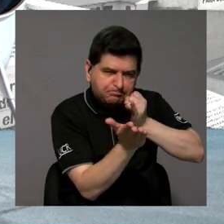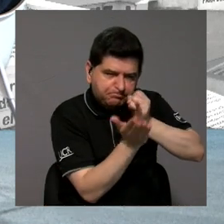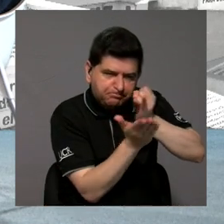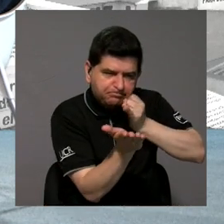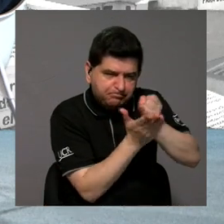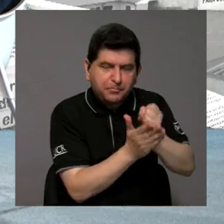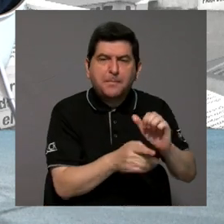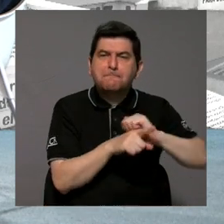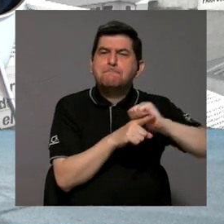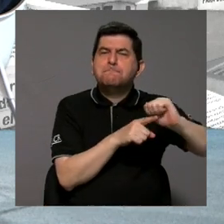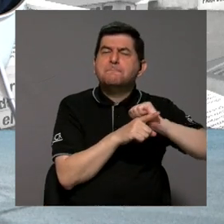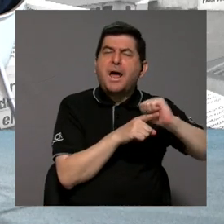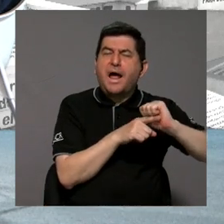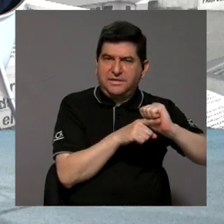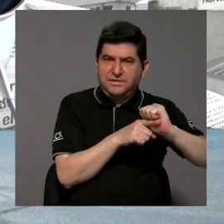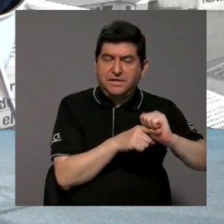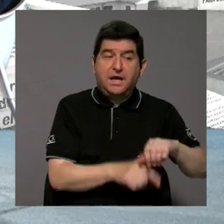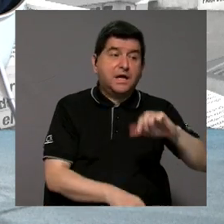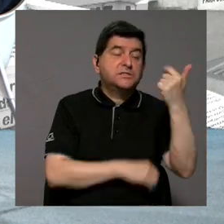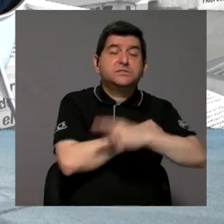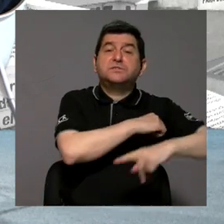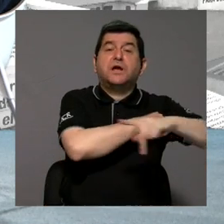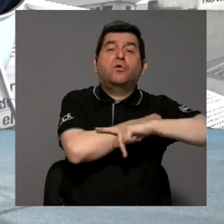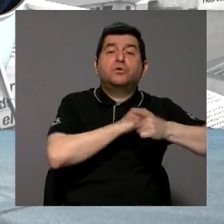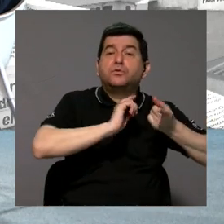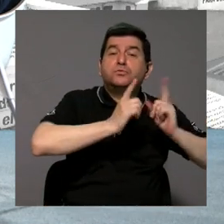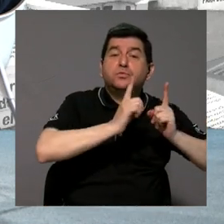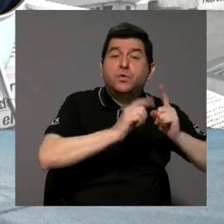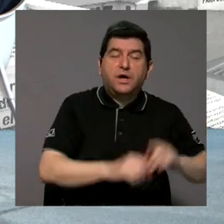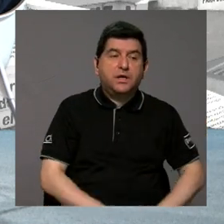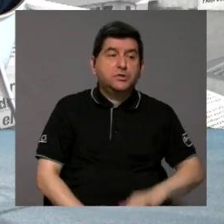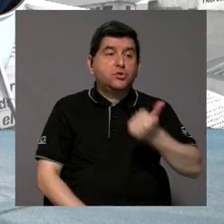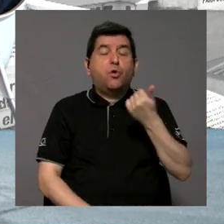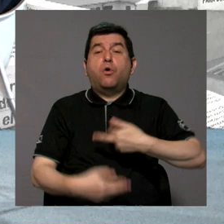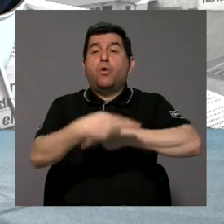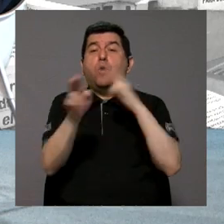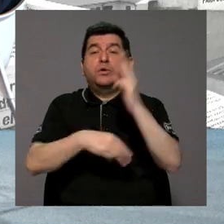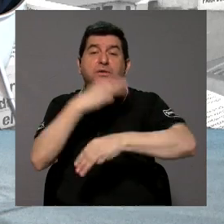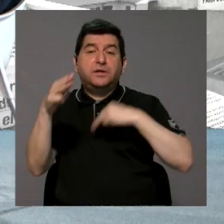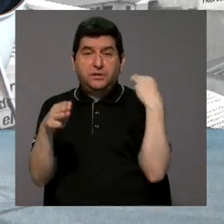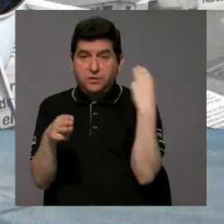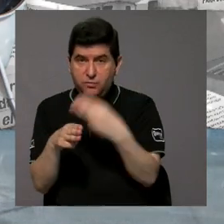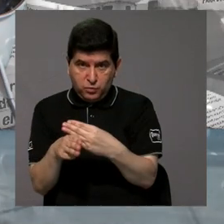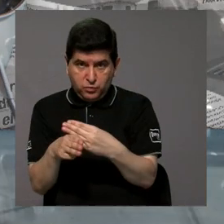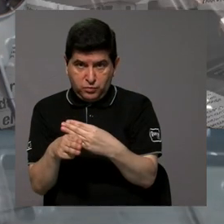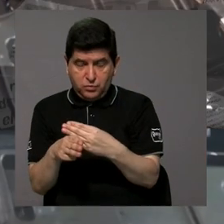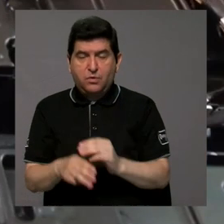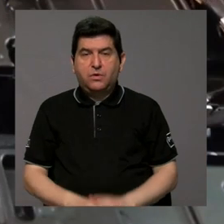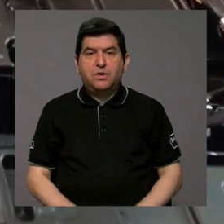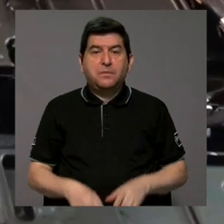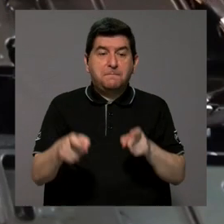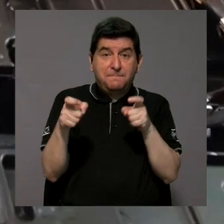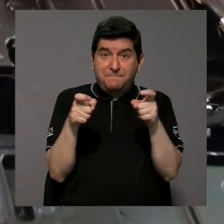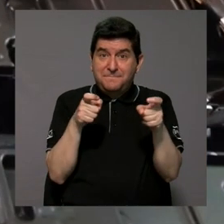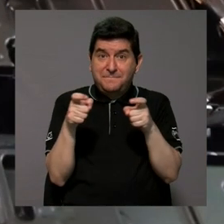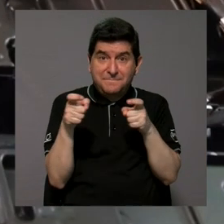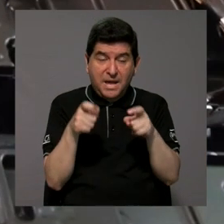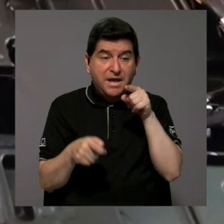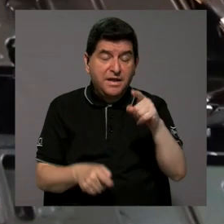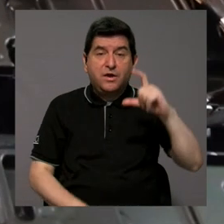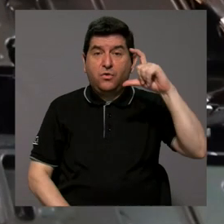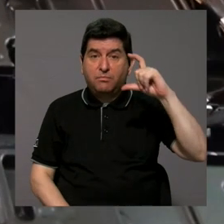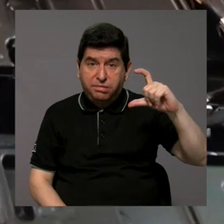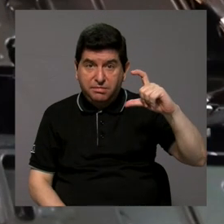qué prácticas tenían otros países y otras regiones en el mundo para manejar esas